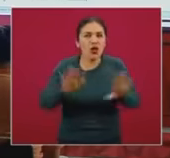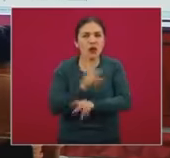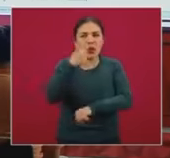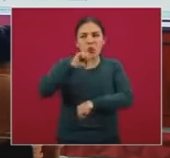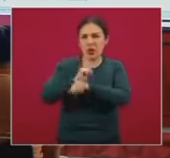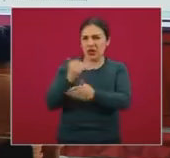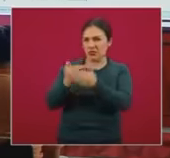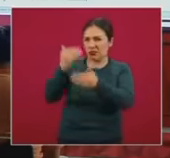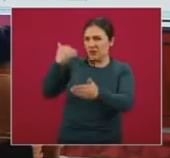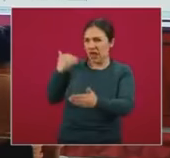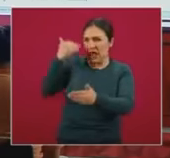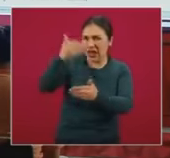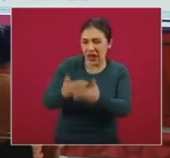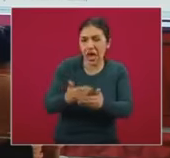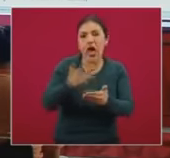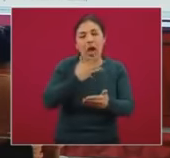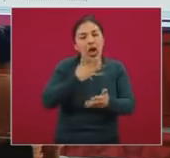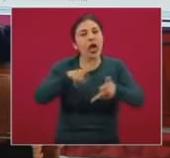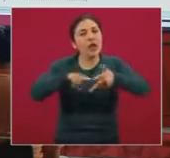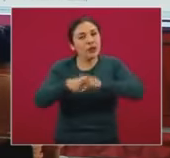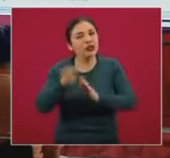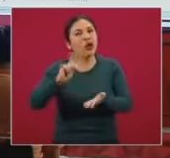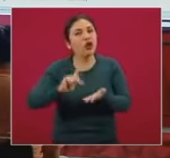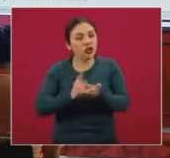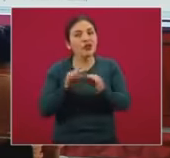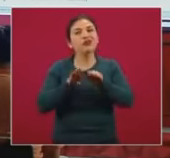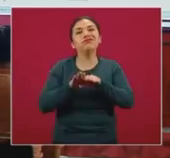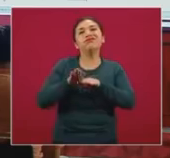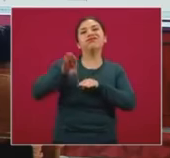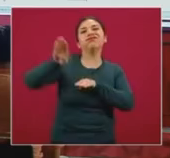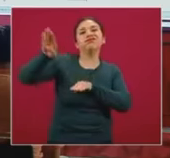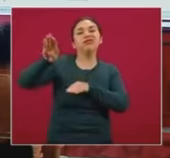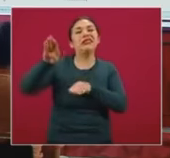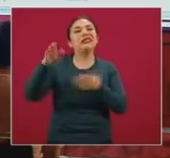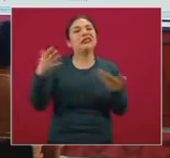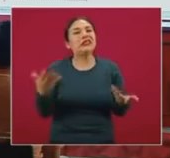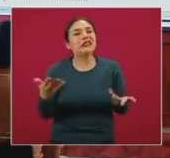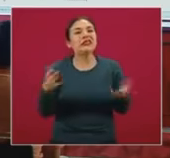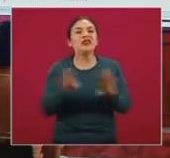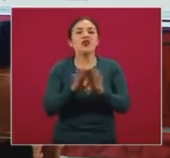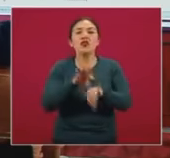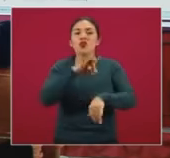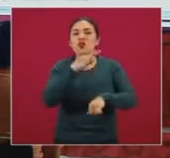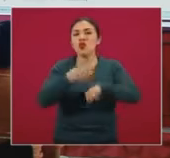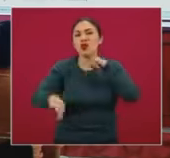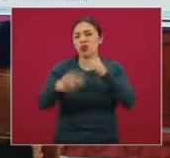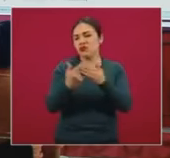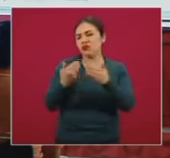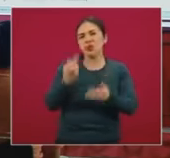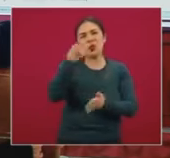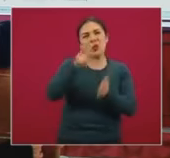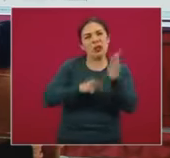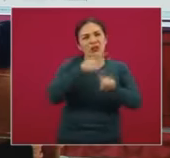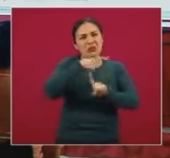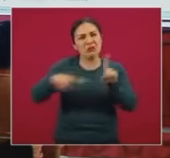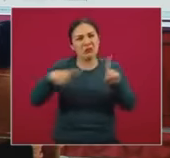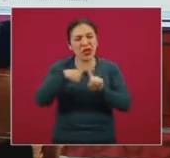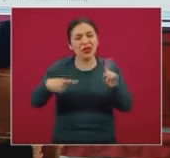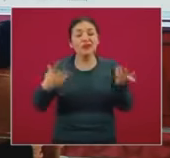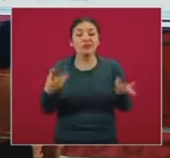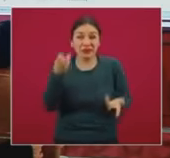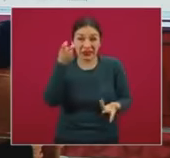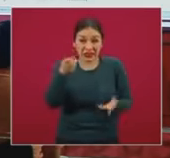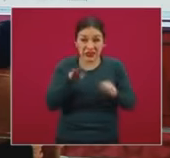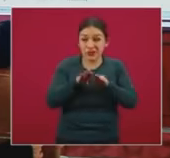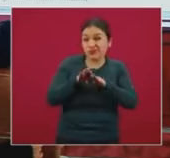anterior que iniciaba nuevamente una tendencia ascendente en el último mes, mes y medio, y que además esta